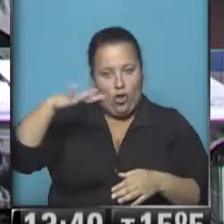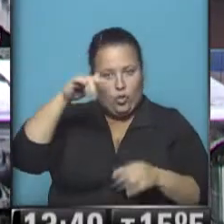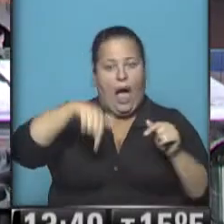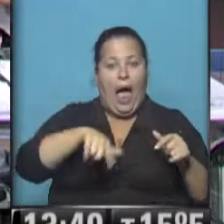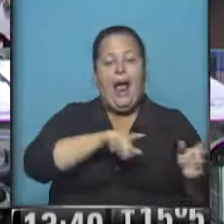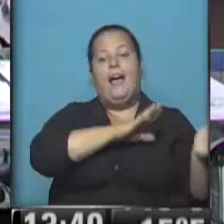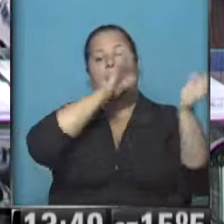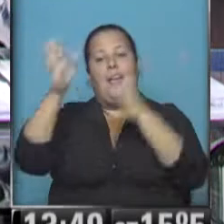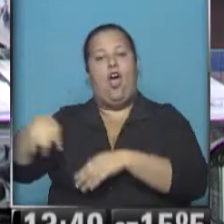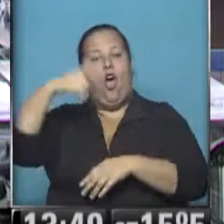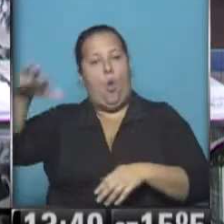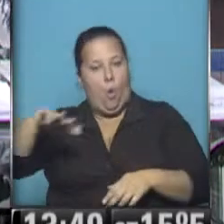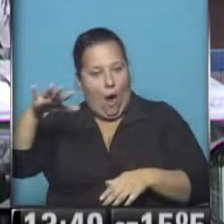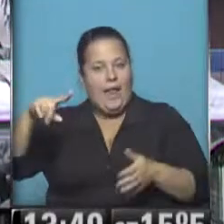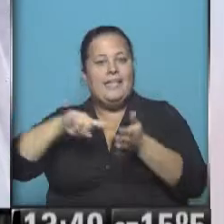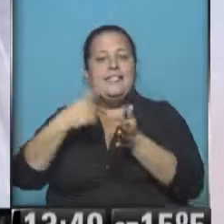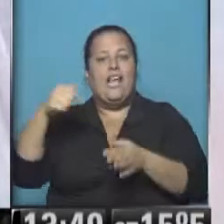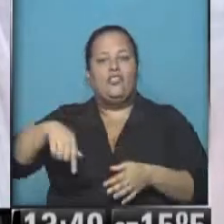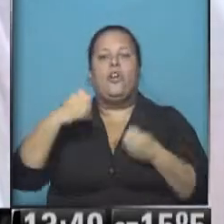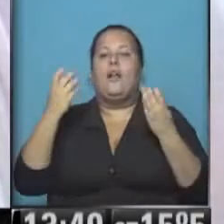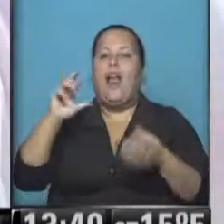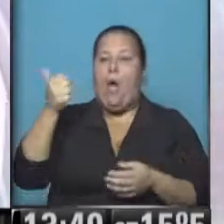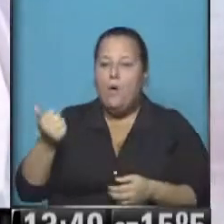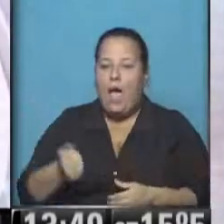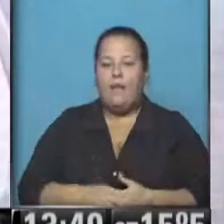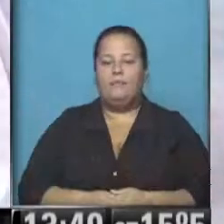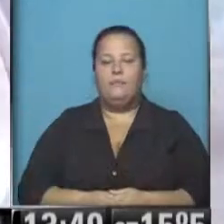mudamos con el móvil hacia otro lugar. Al centro porteño, Laura Mayocki.